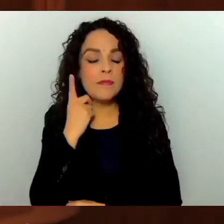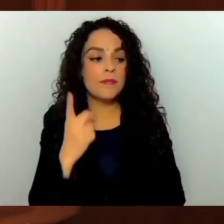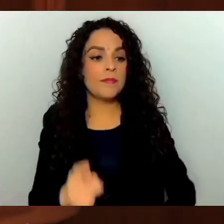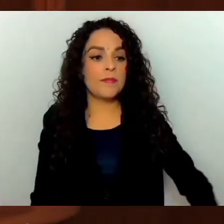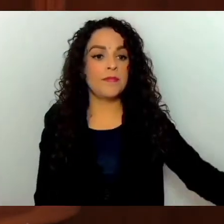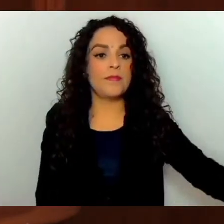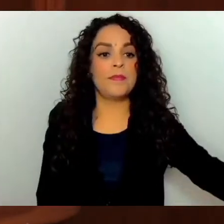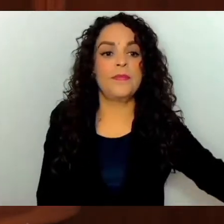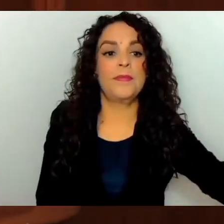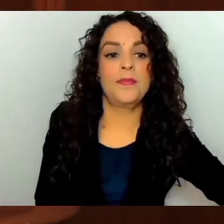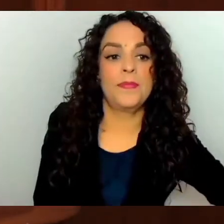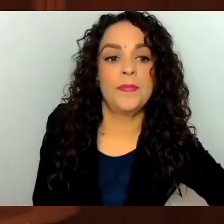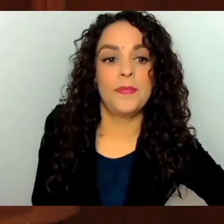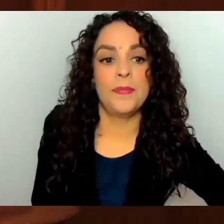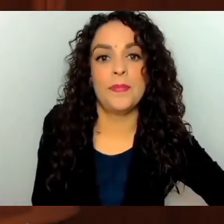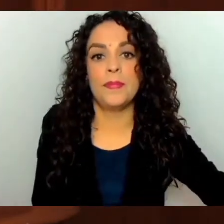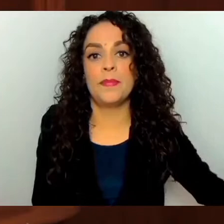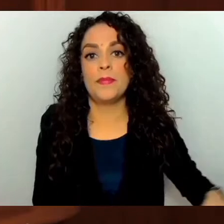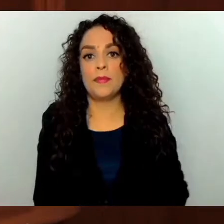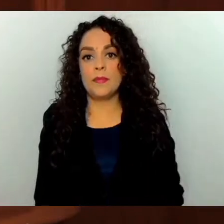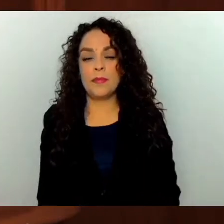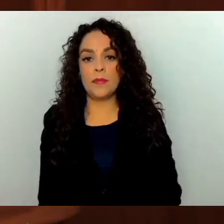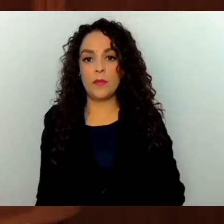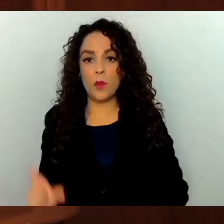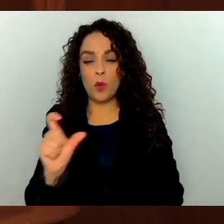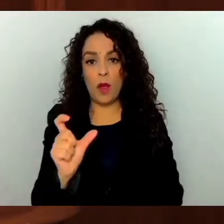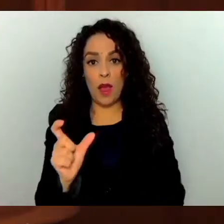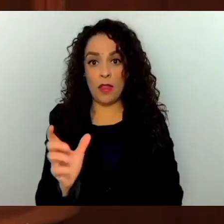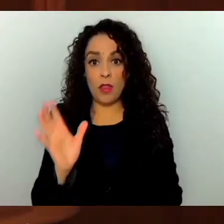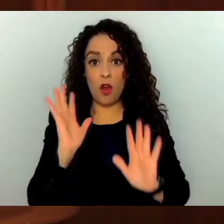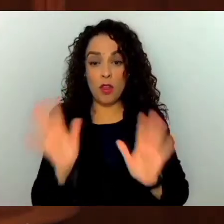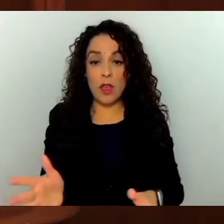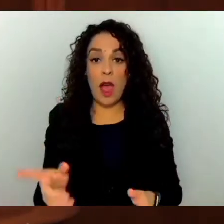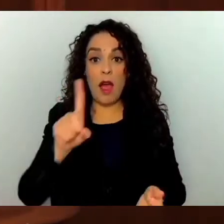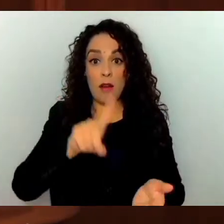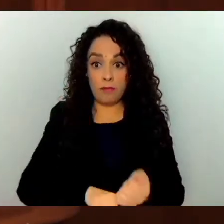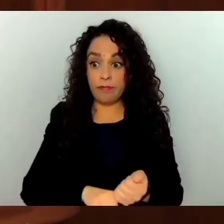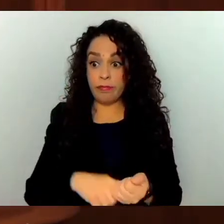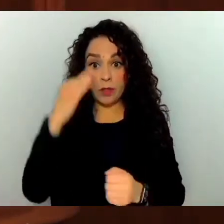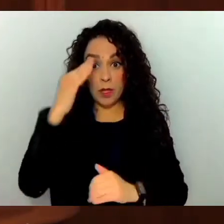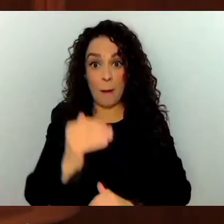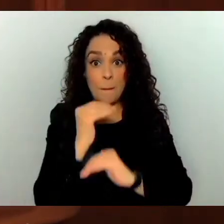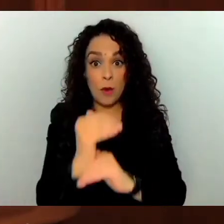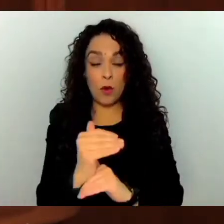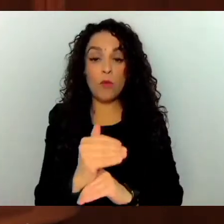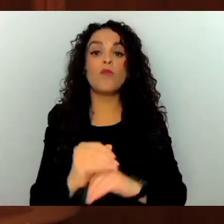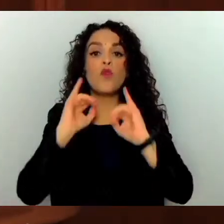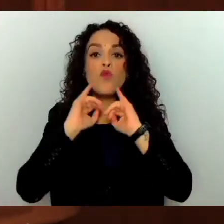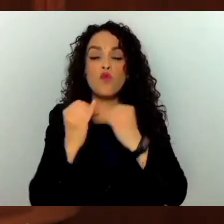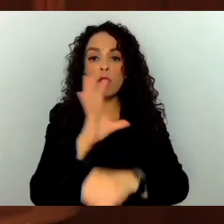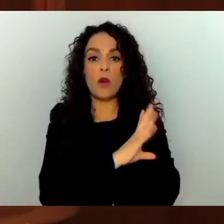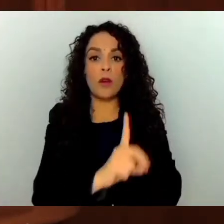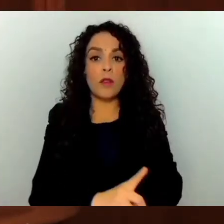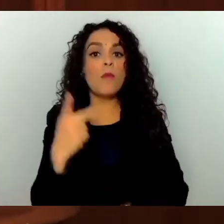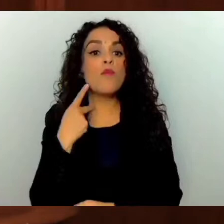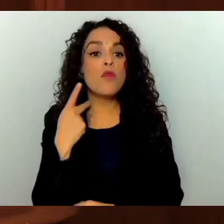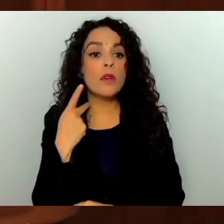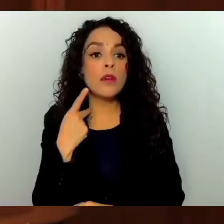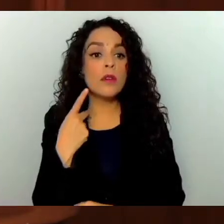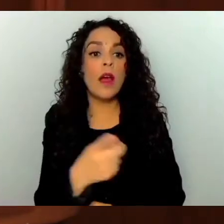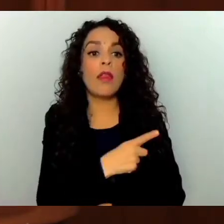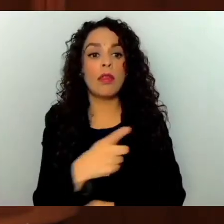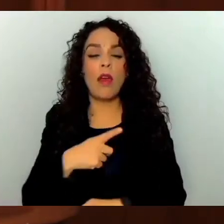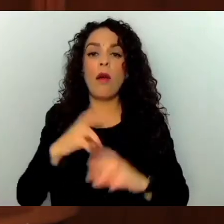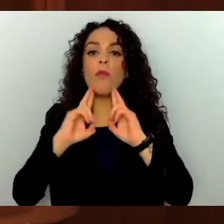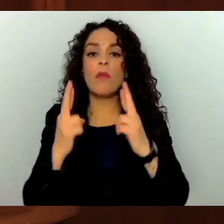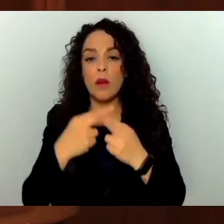Cuarto, concluido el plazo señalado en el numeral anterior, la Junta de Coordinación Política se reunirá para